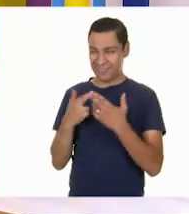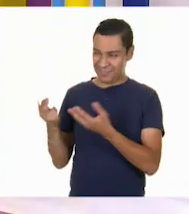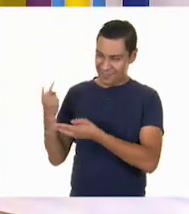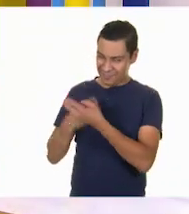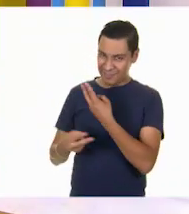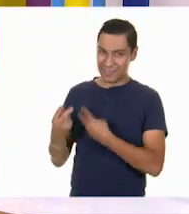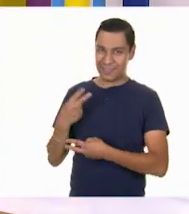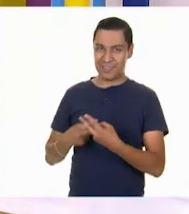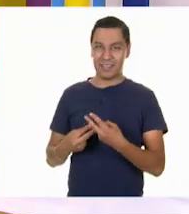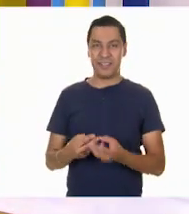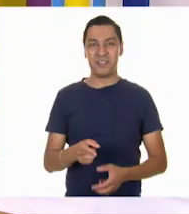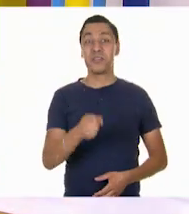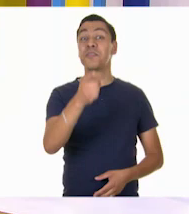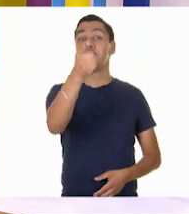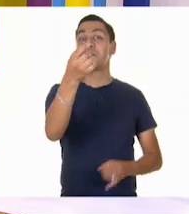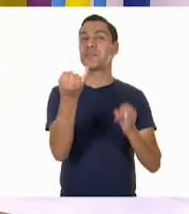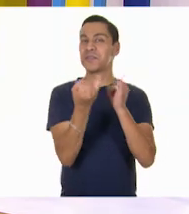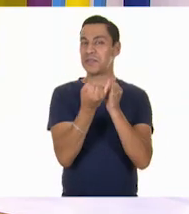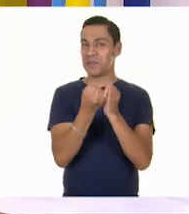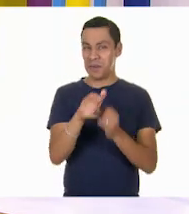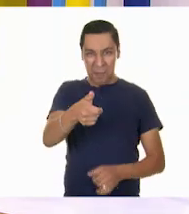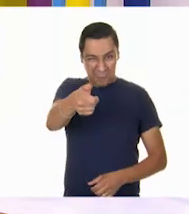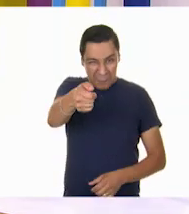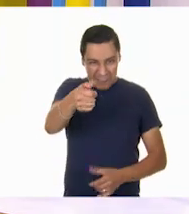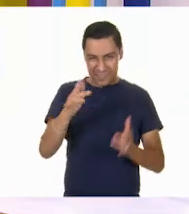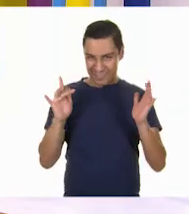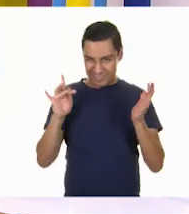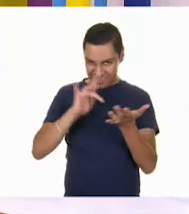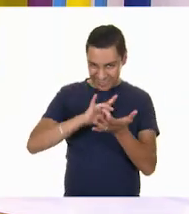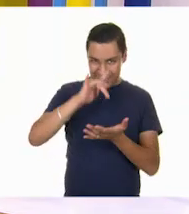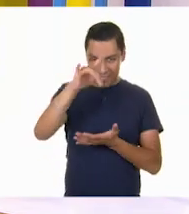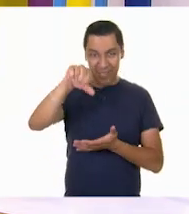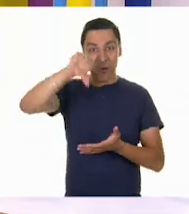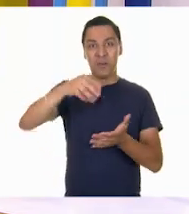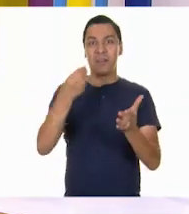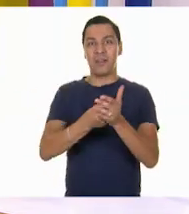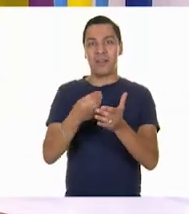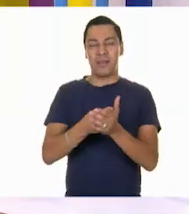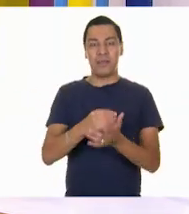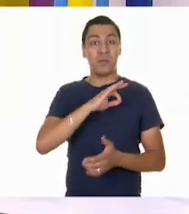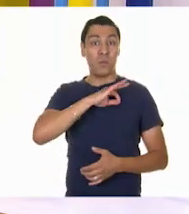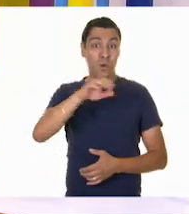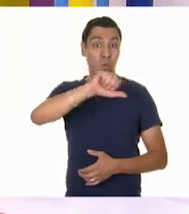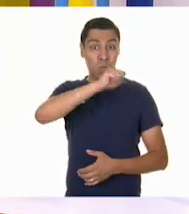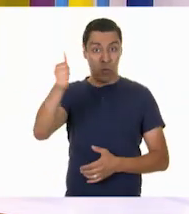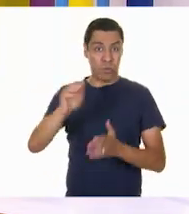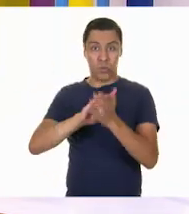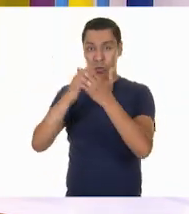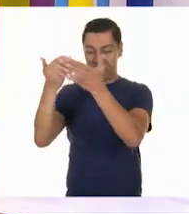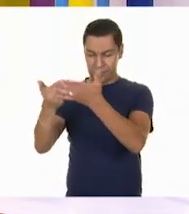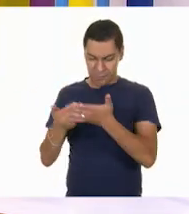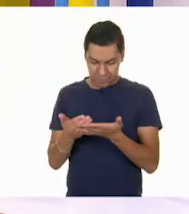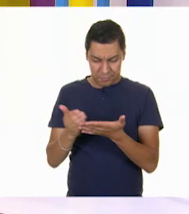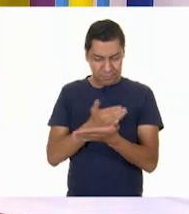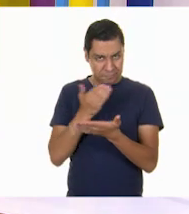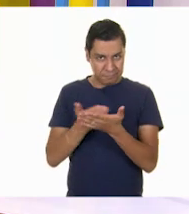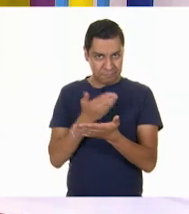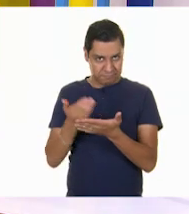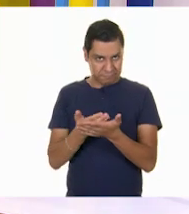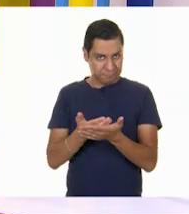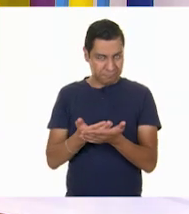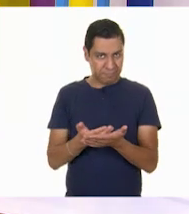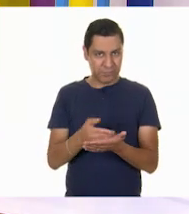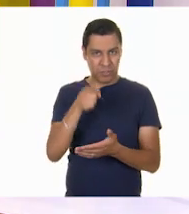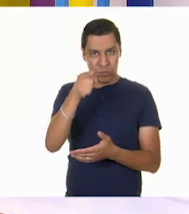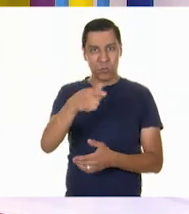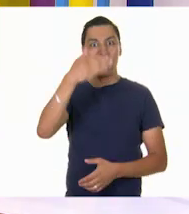Y gracias a ustedes por acompañarnos en esta clase. Por hoy hemos terminado, pero si te es posible, consulta otros libros y comenta el tema del día de hoy con tu